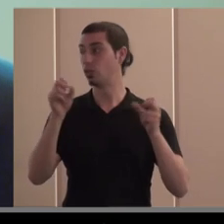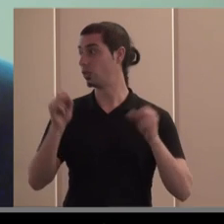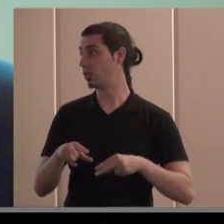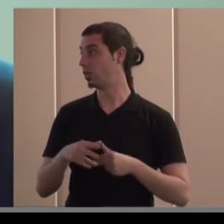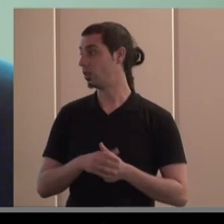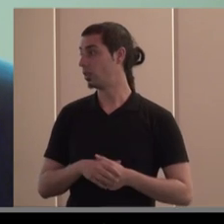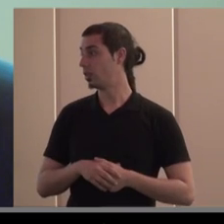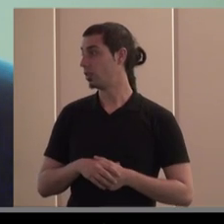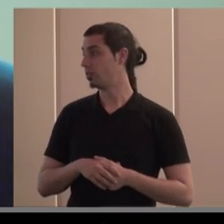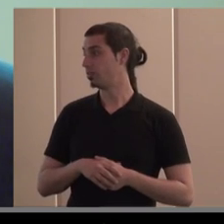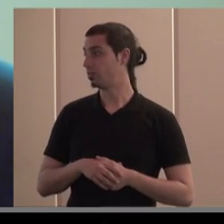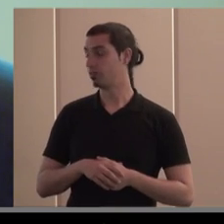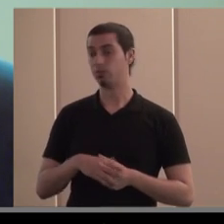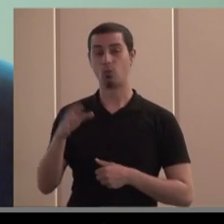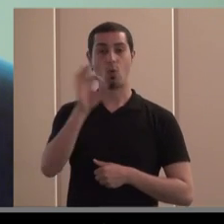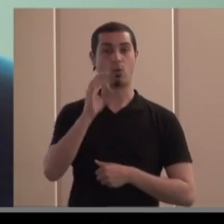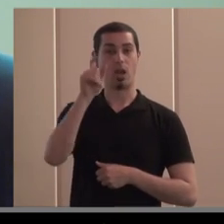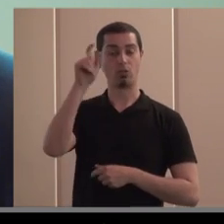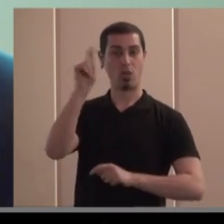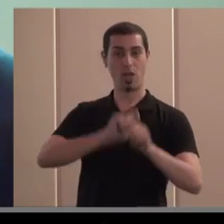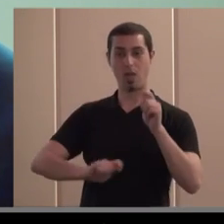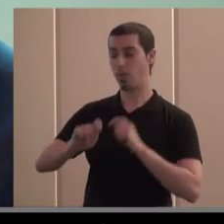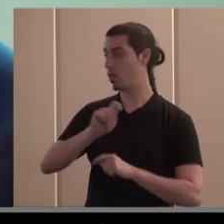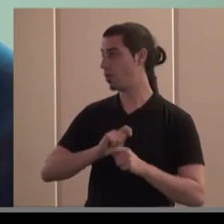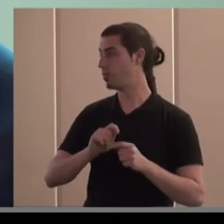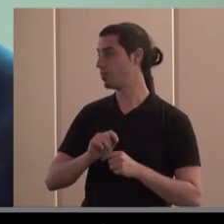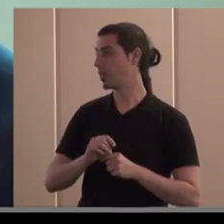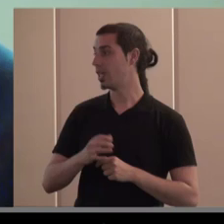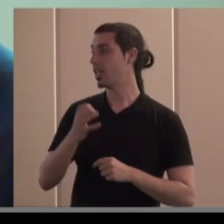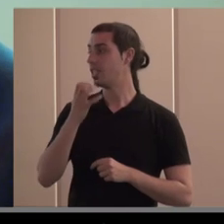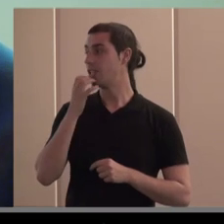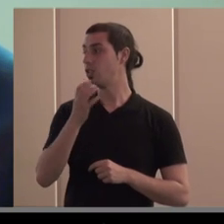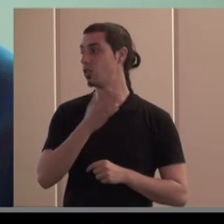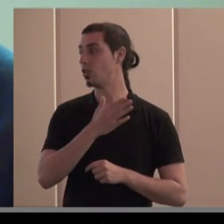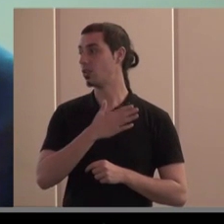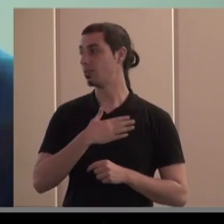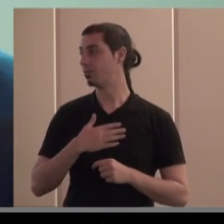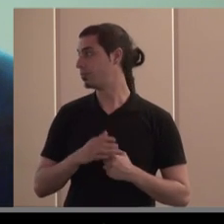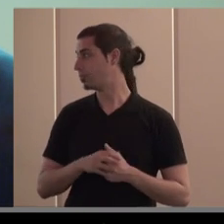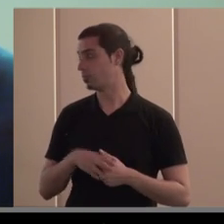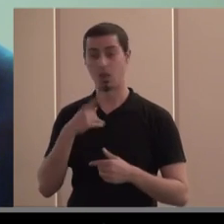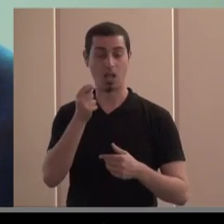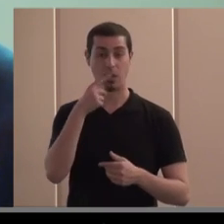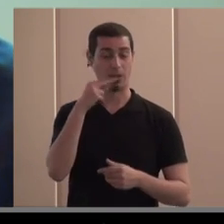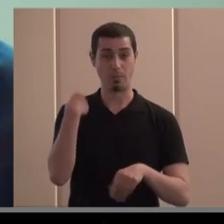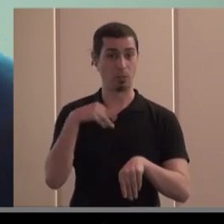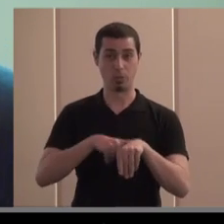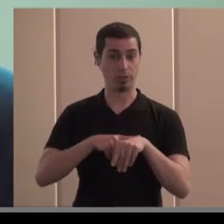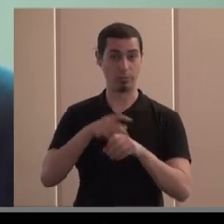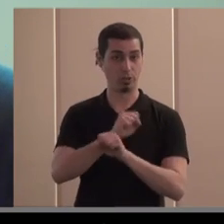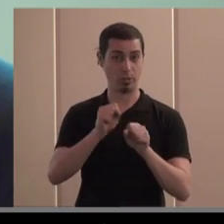o una asociación yo me refería a aspecto no al otro los